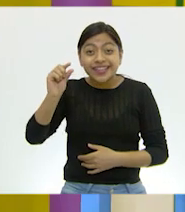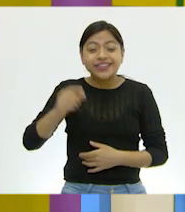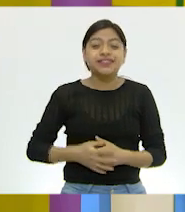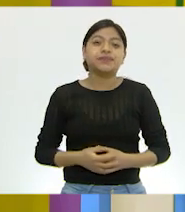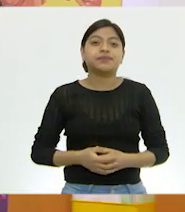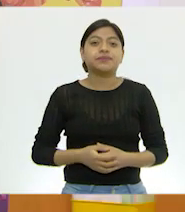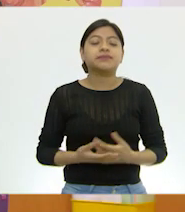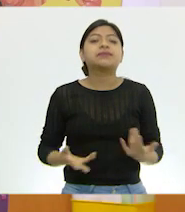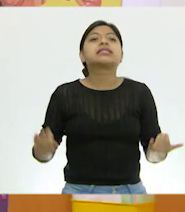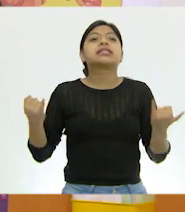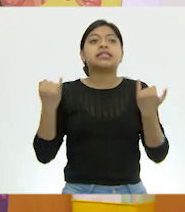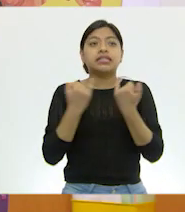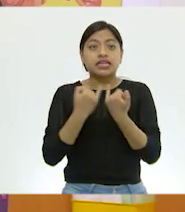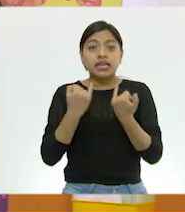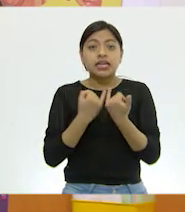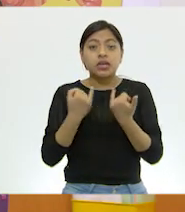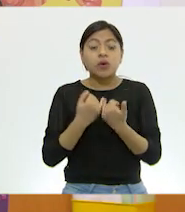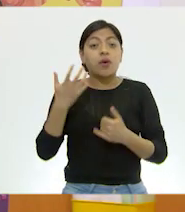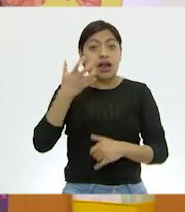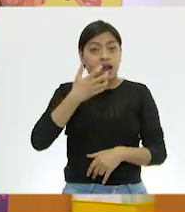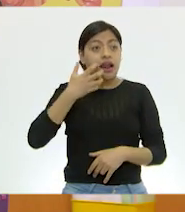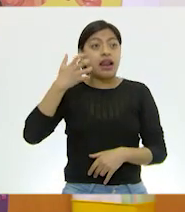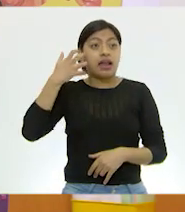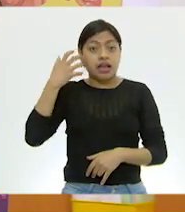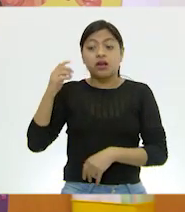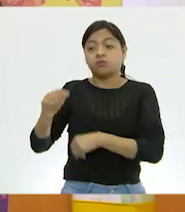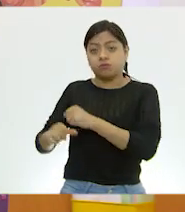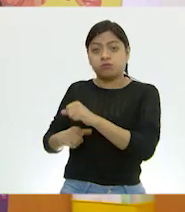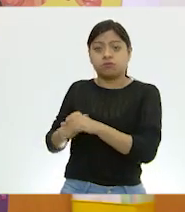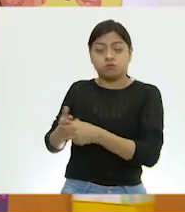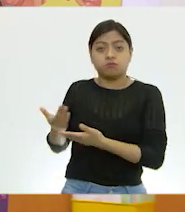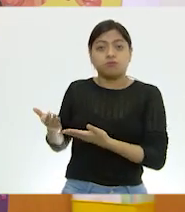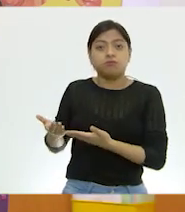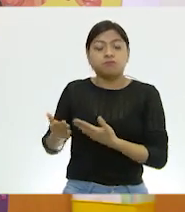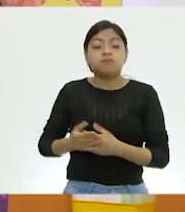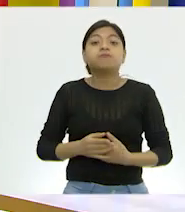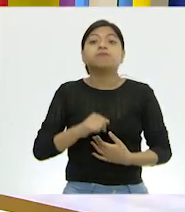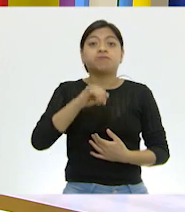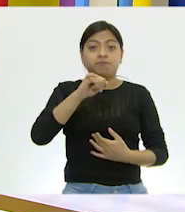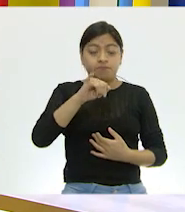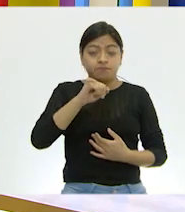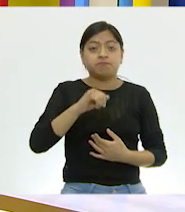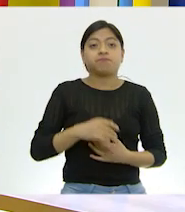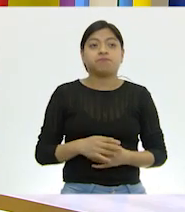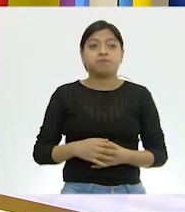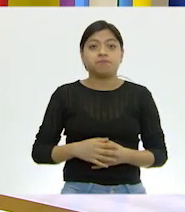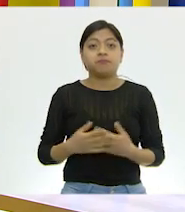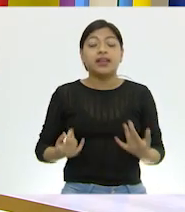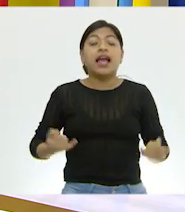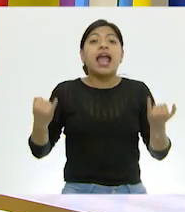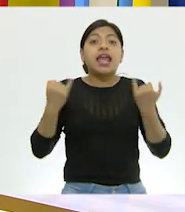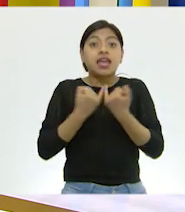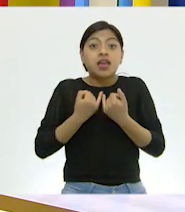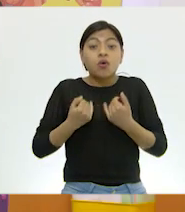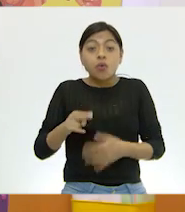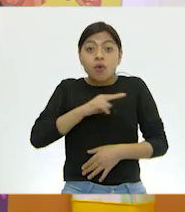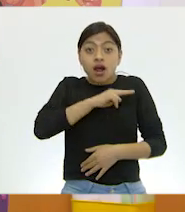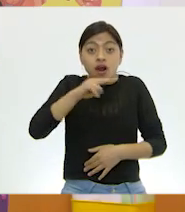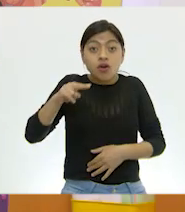Que lo hacen los gatos, que son animales, ¿cierto? Sí. Y también lo hacemos